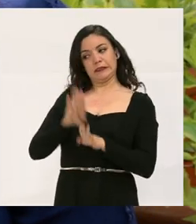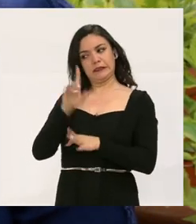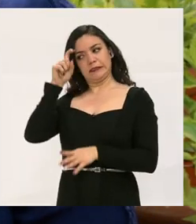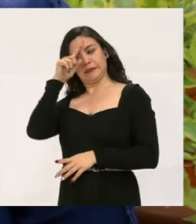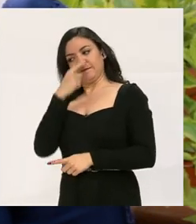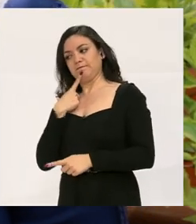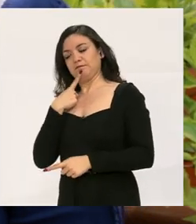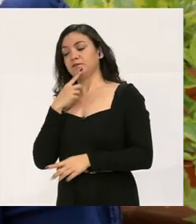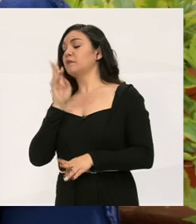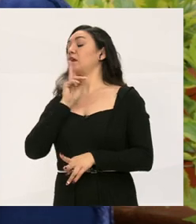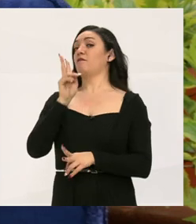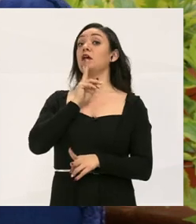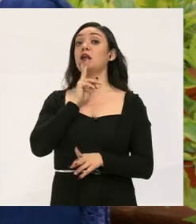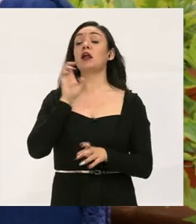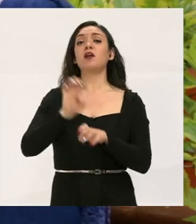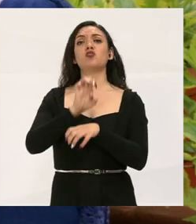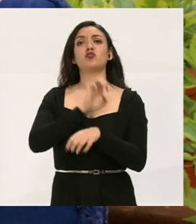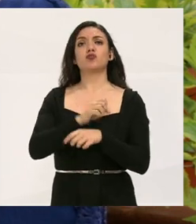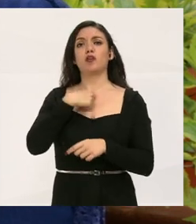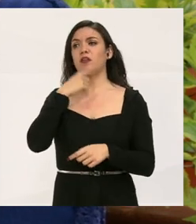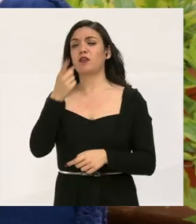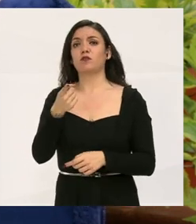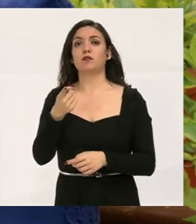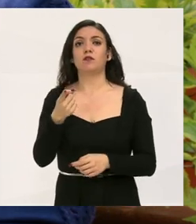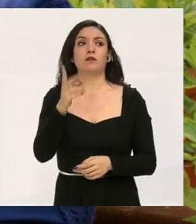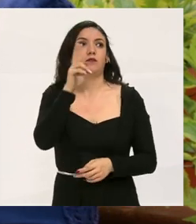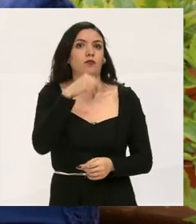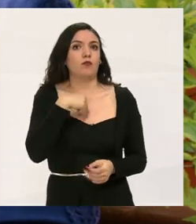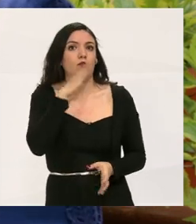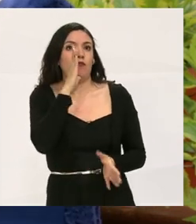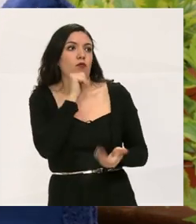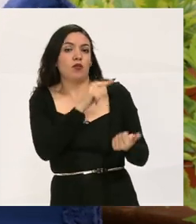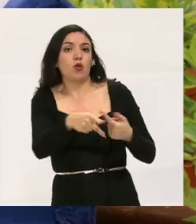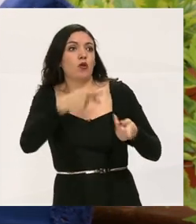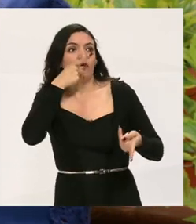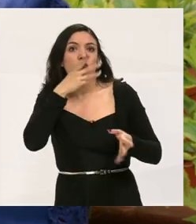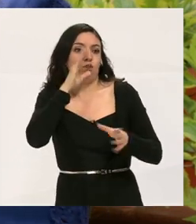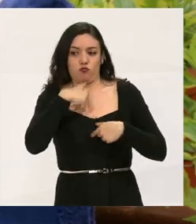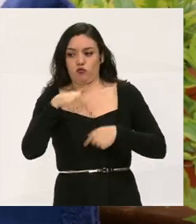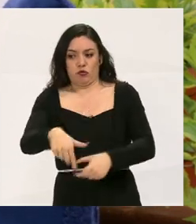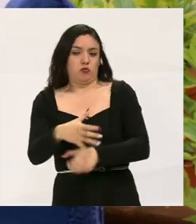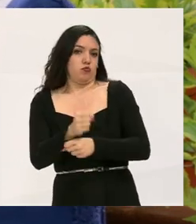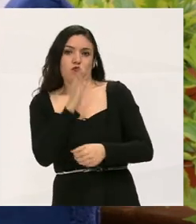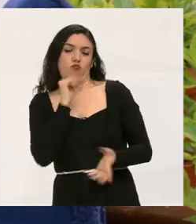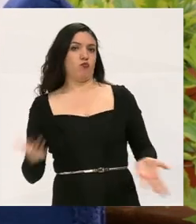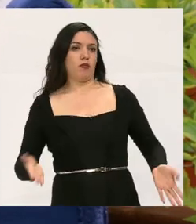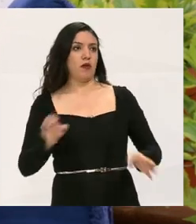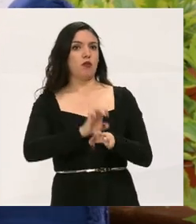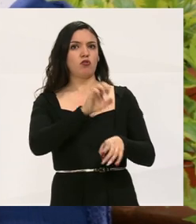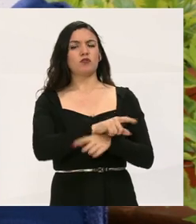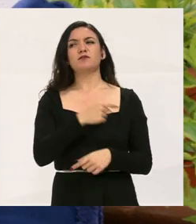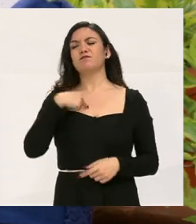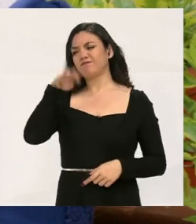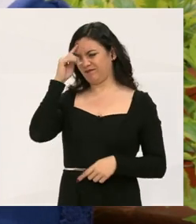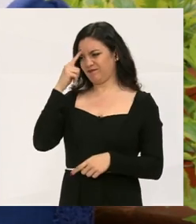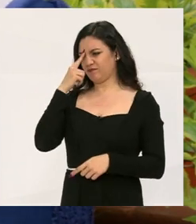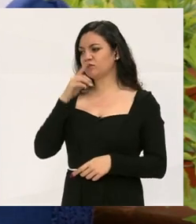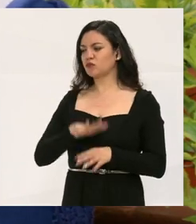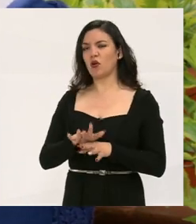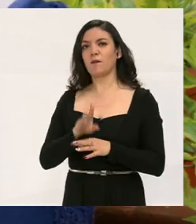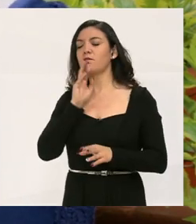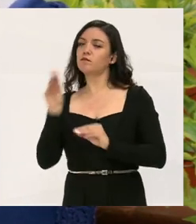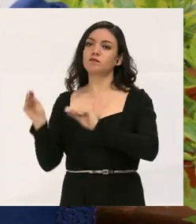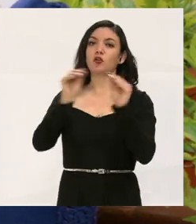fue un reto muy grande, y me dice, no, que definitivamente no lo puedo tener, si no habla, no lo puedo tener aquí. Ok, entonces busco otra